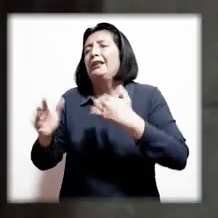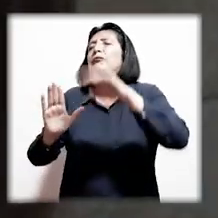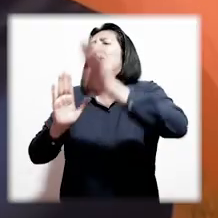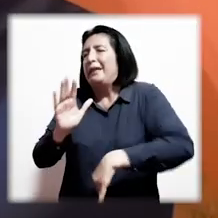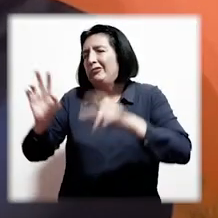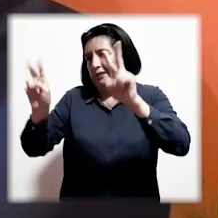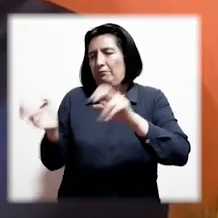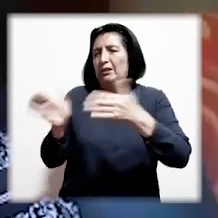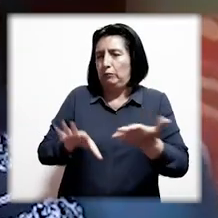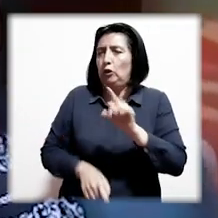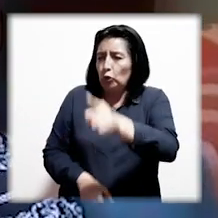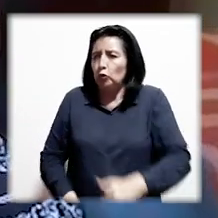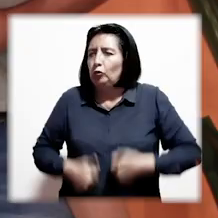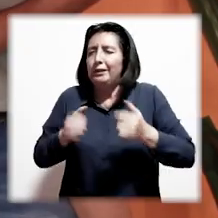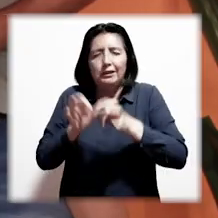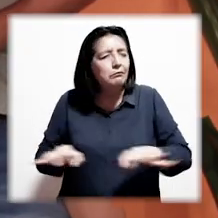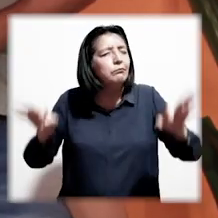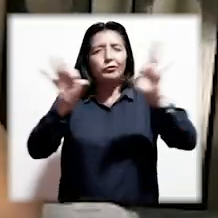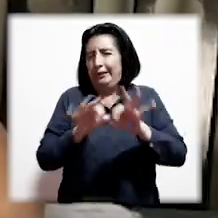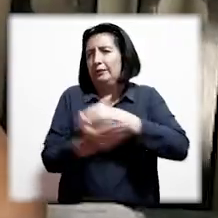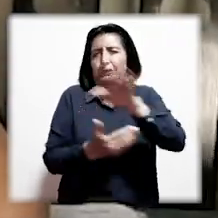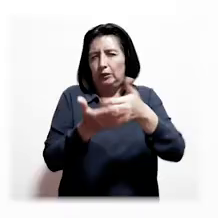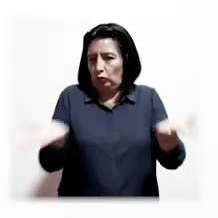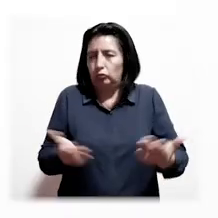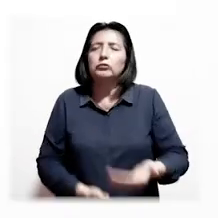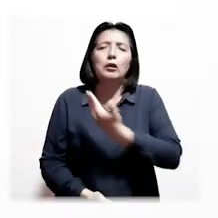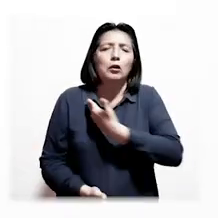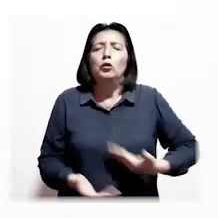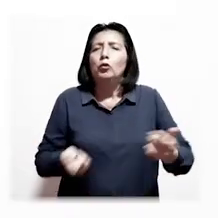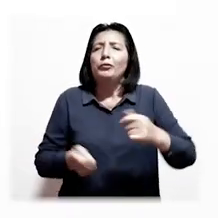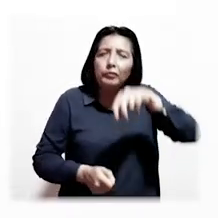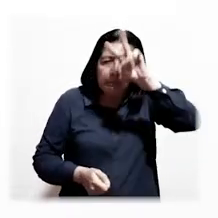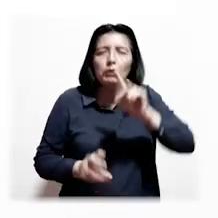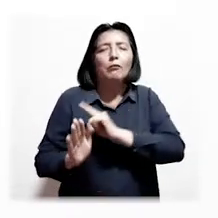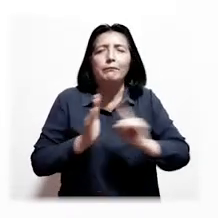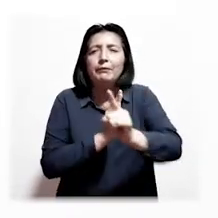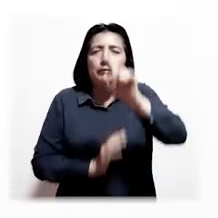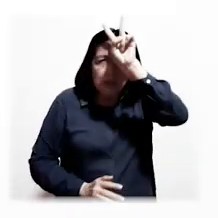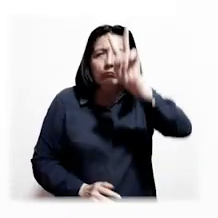mucho menos de la muerte. Tu vida tiene mucha importancia para todos. Gobierno del Perú. El Perú primero. ¡Gracias video!